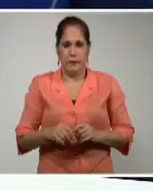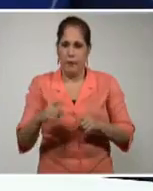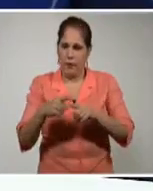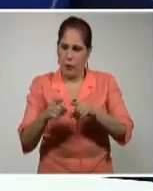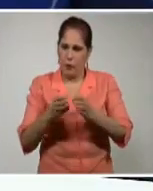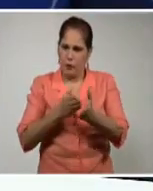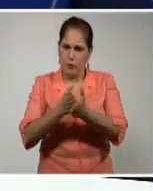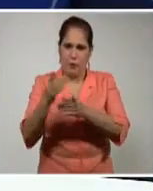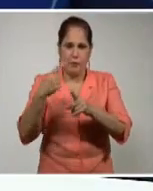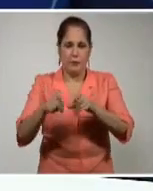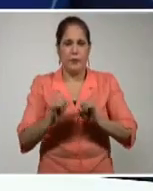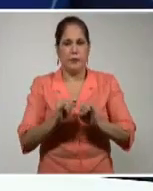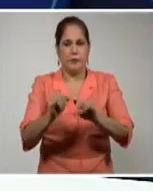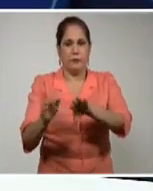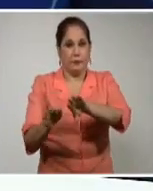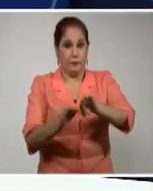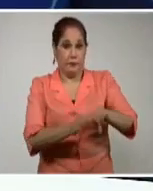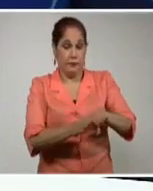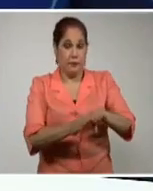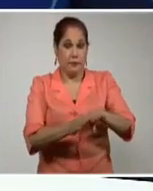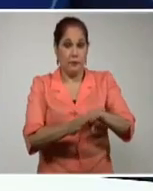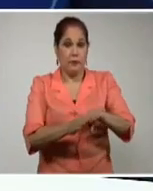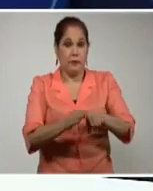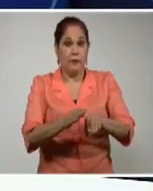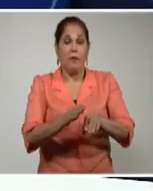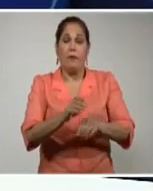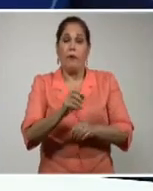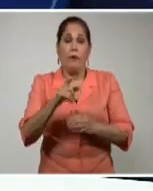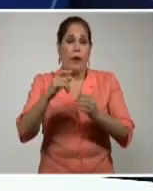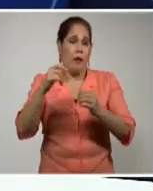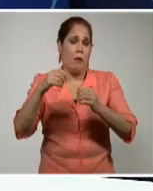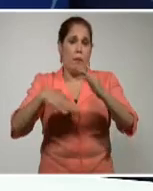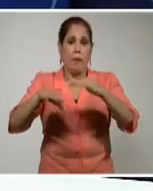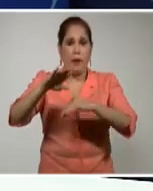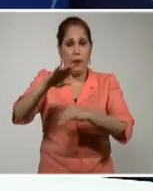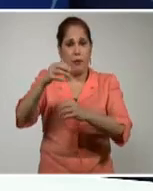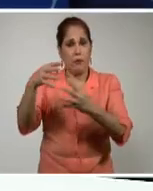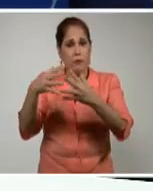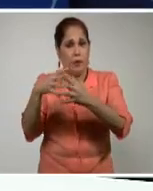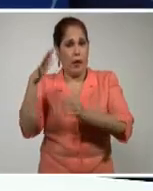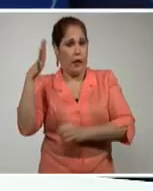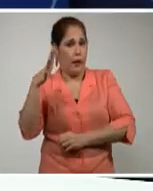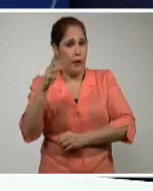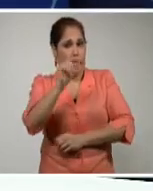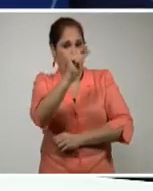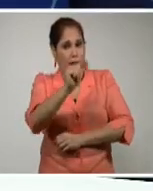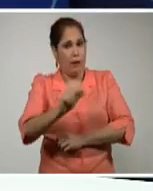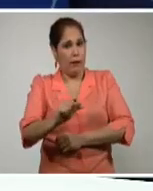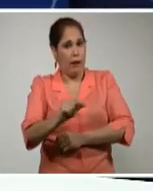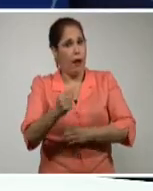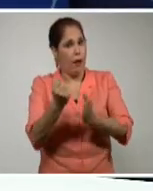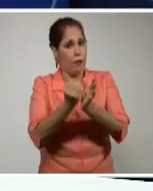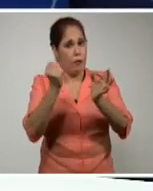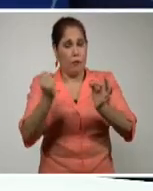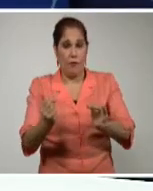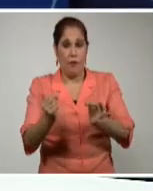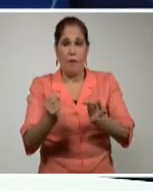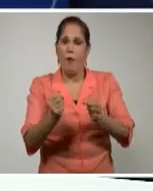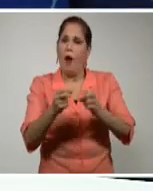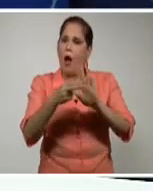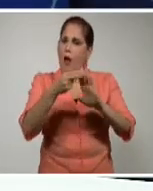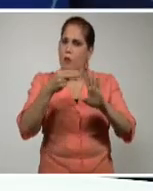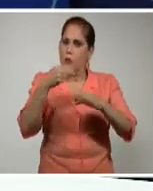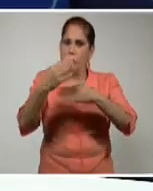Continuamos con otras informaciones. El canciller de Italia, Luigi Di Maio, confirmó ante una sesión conjunta de las Comisiones de Asuntos